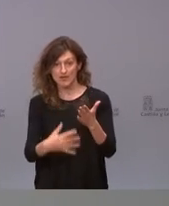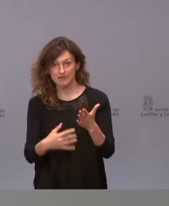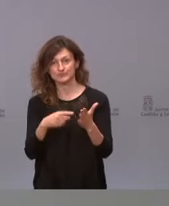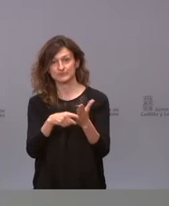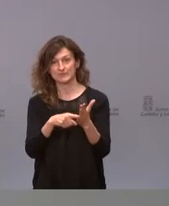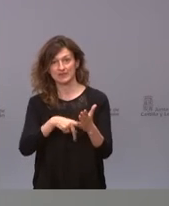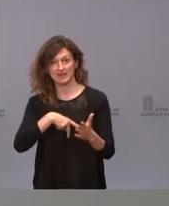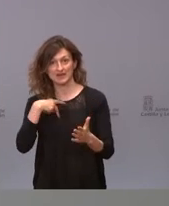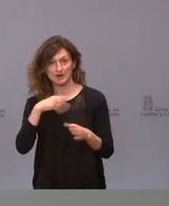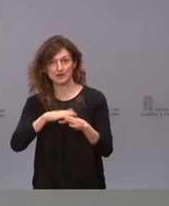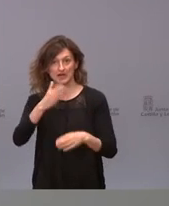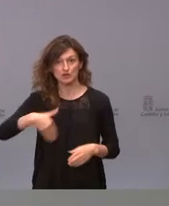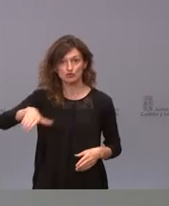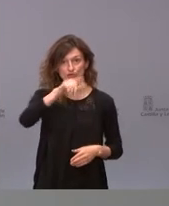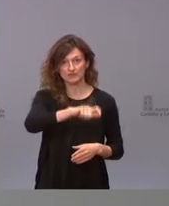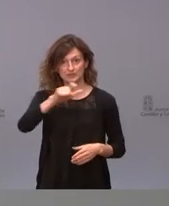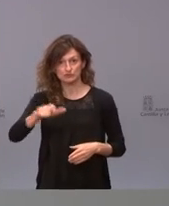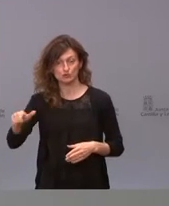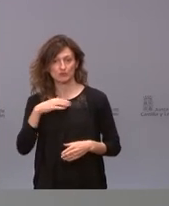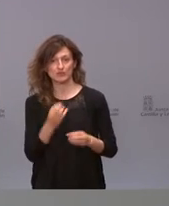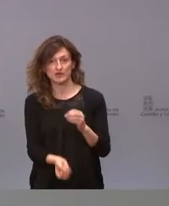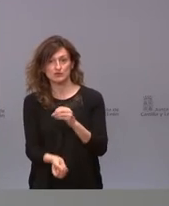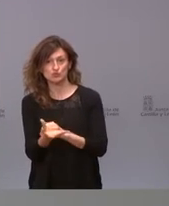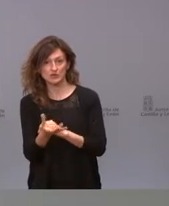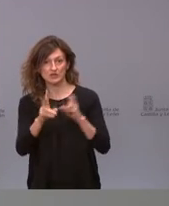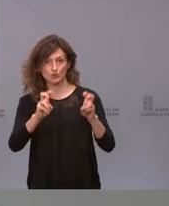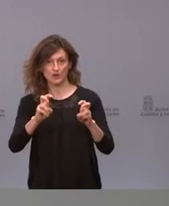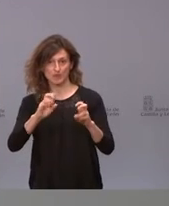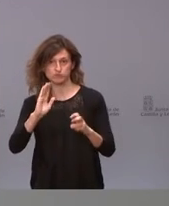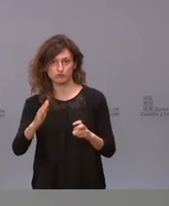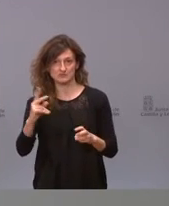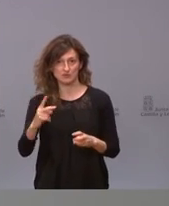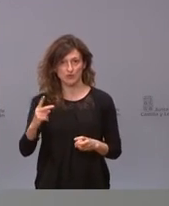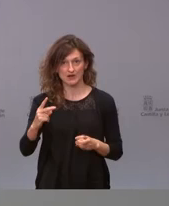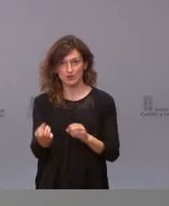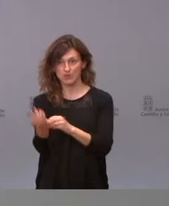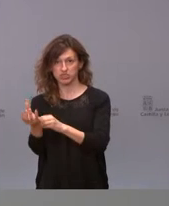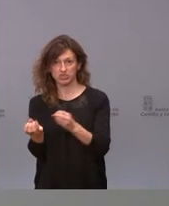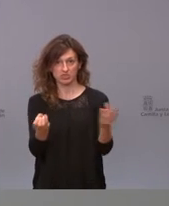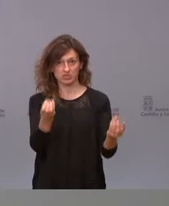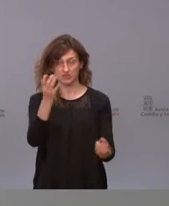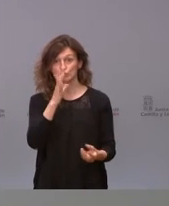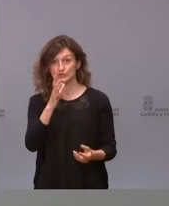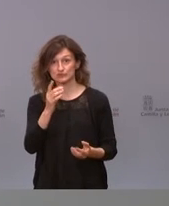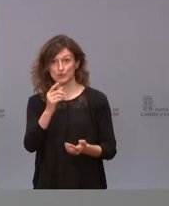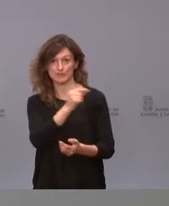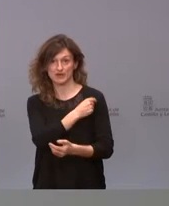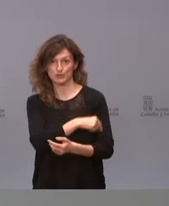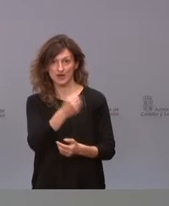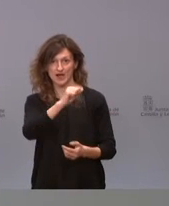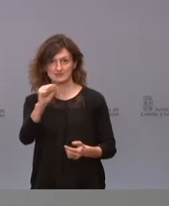generaliza a toda la población, pueden empezar a aparecer nuevos efectos adversos y esto es lo que pasa con la vacuna de AstraZeneca.